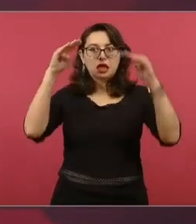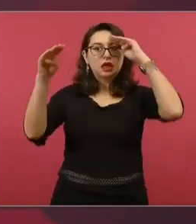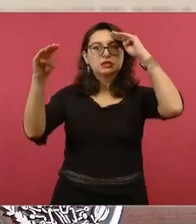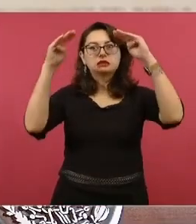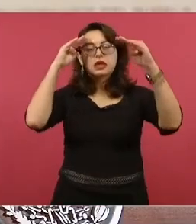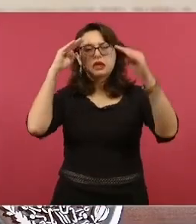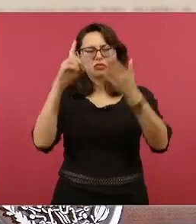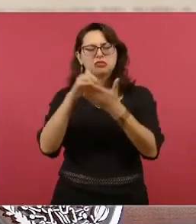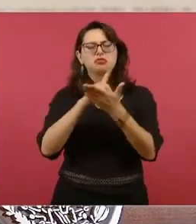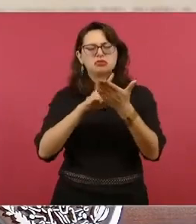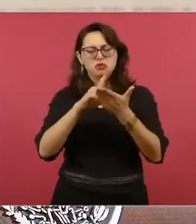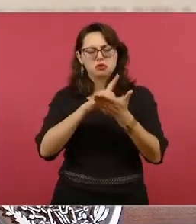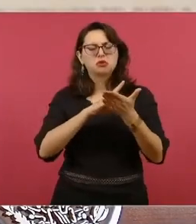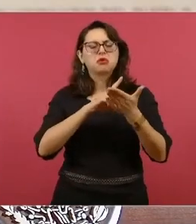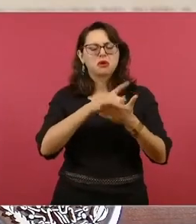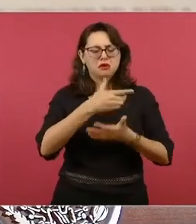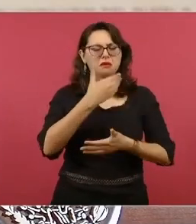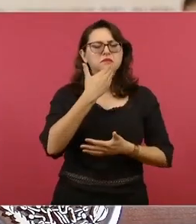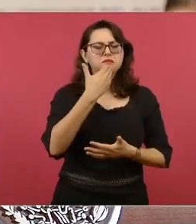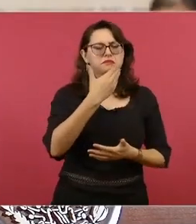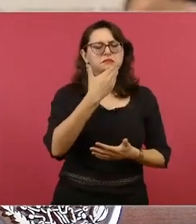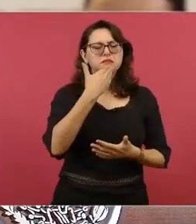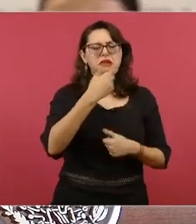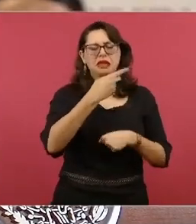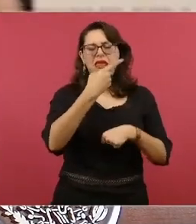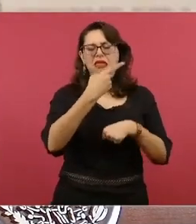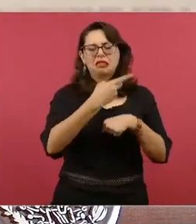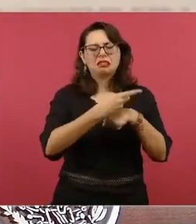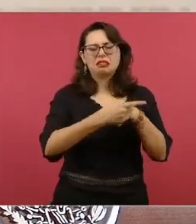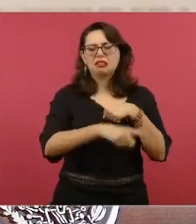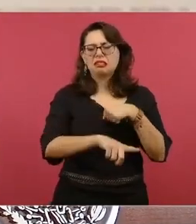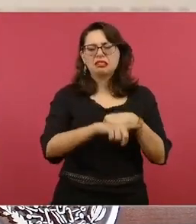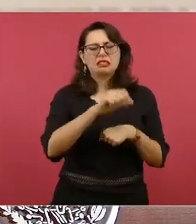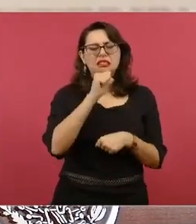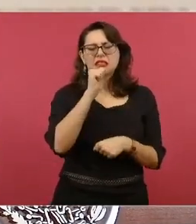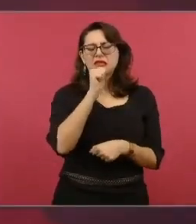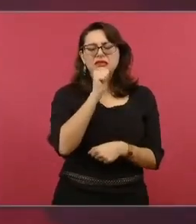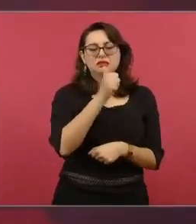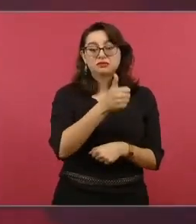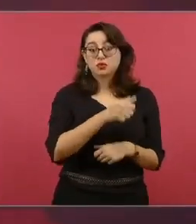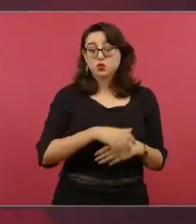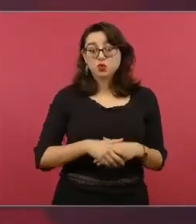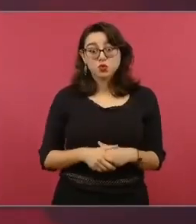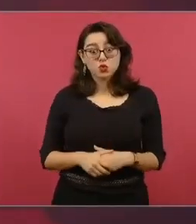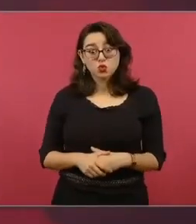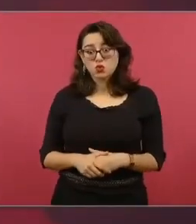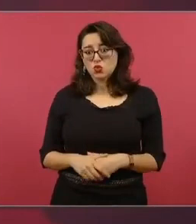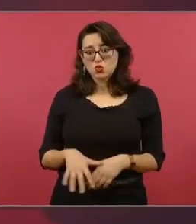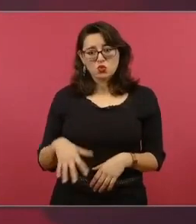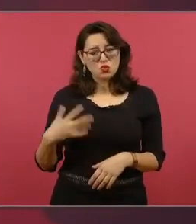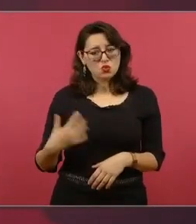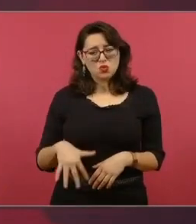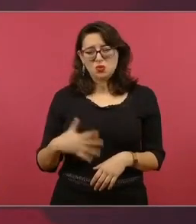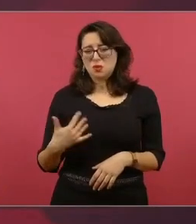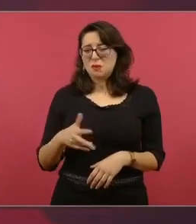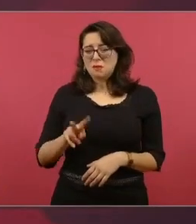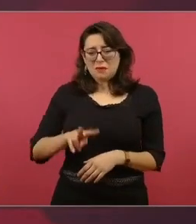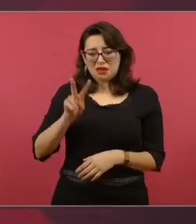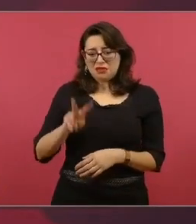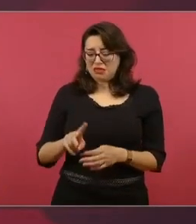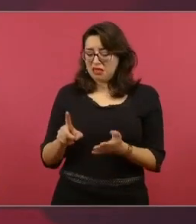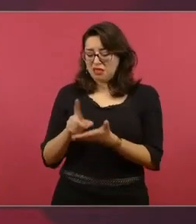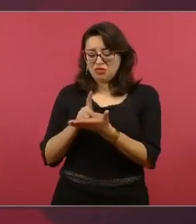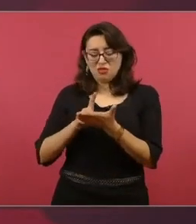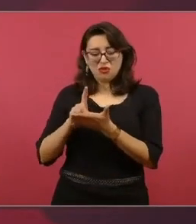no afecta, daña mucho la